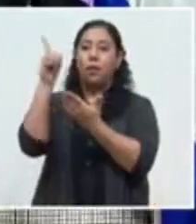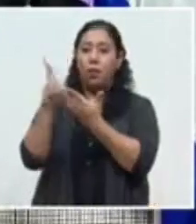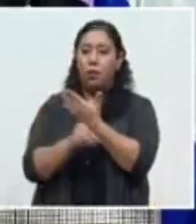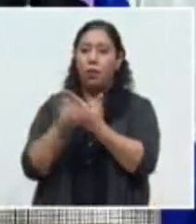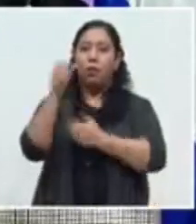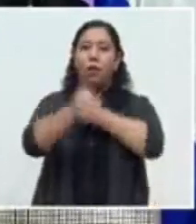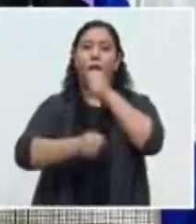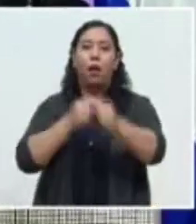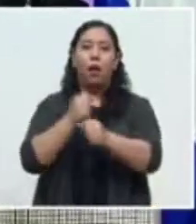año 2021.